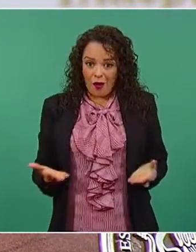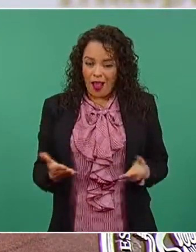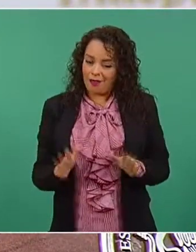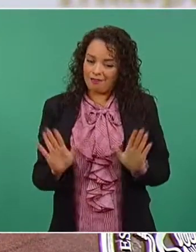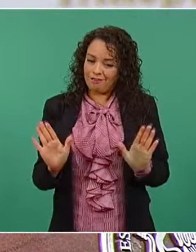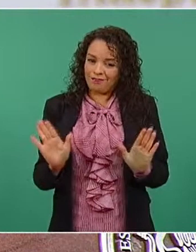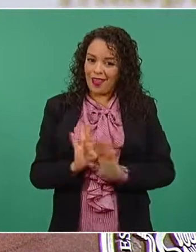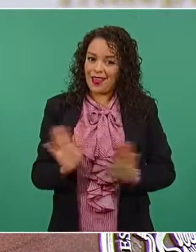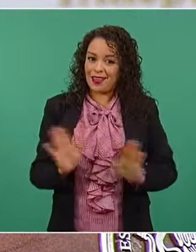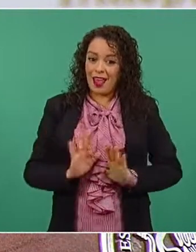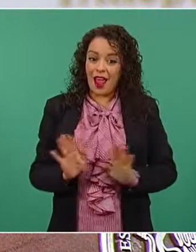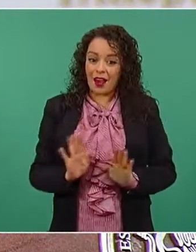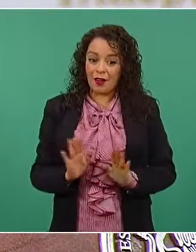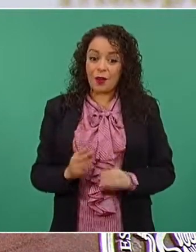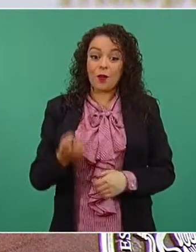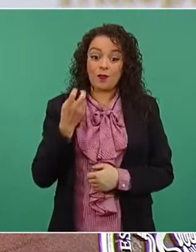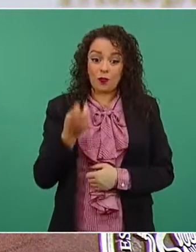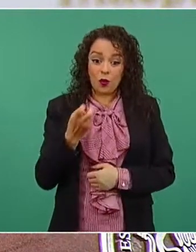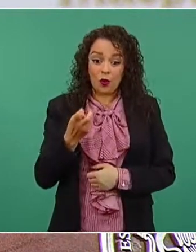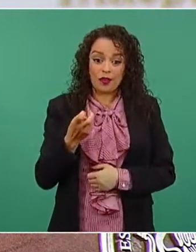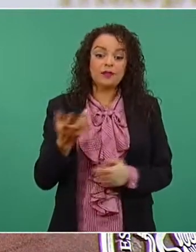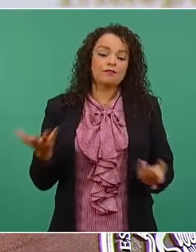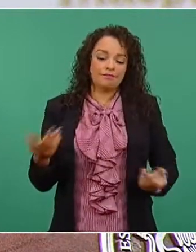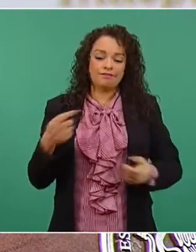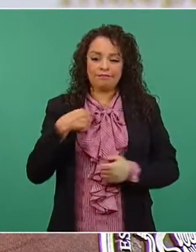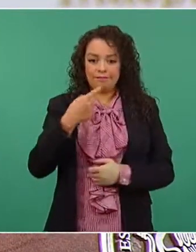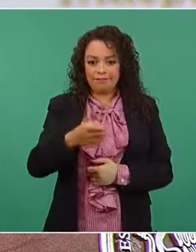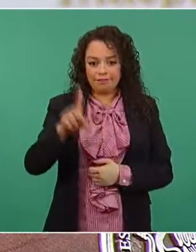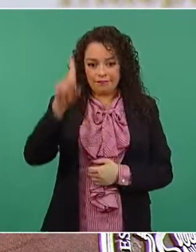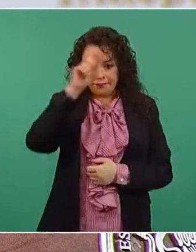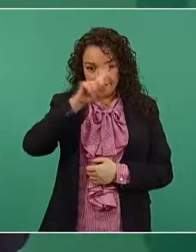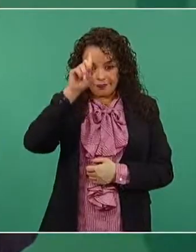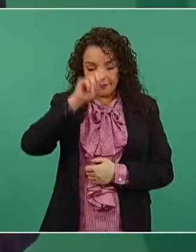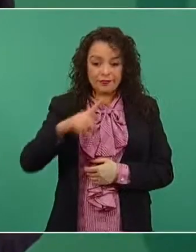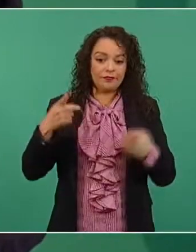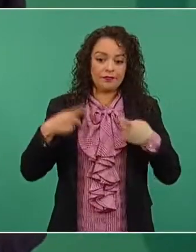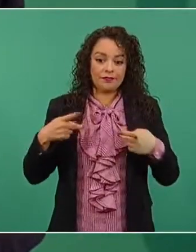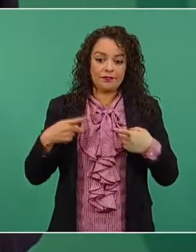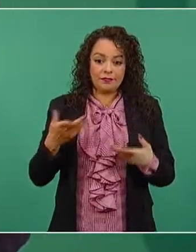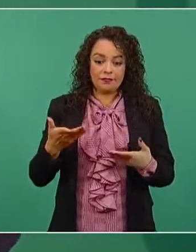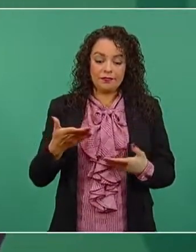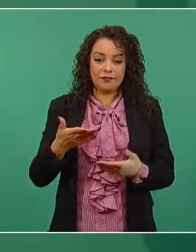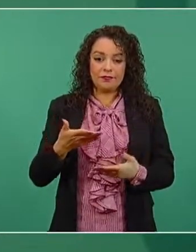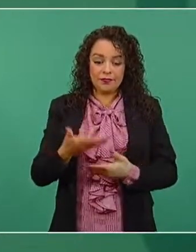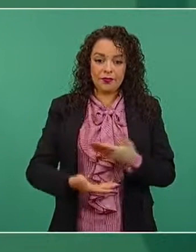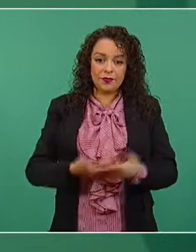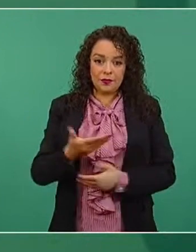recomendarles a los servidores públicos que actúen